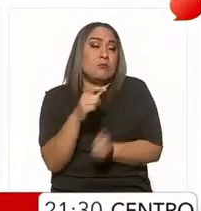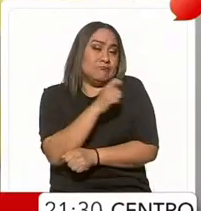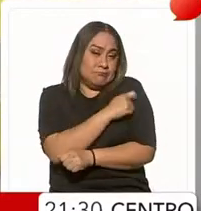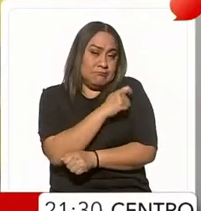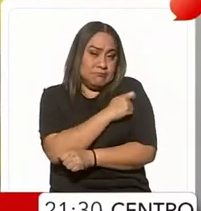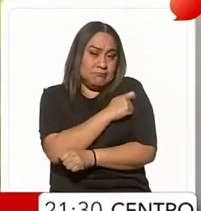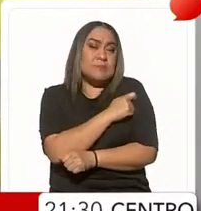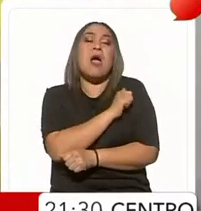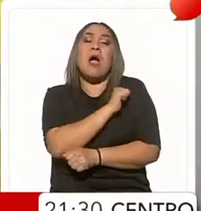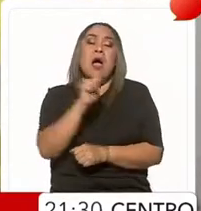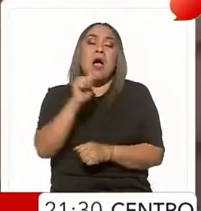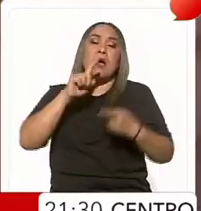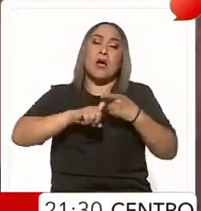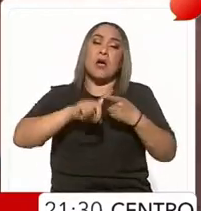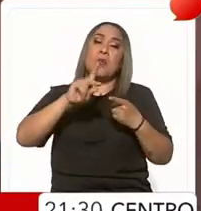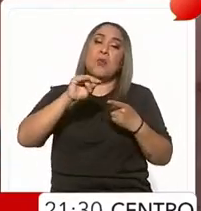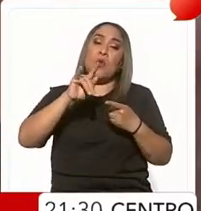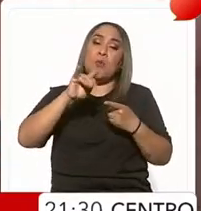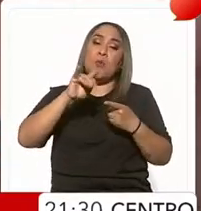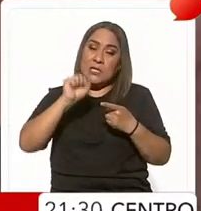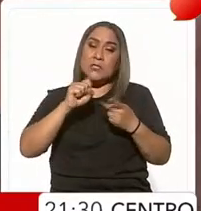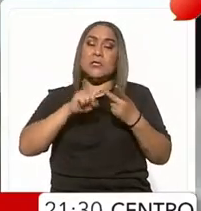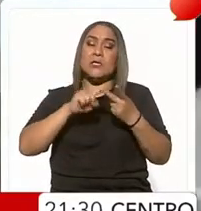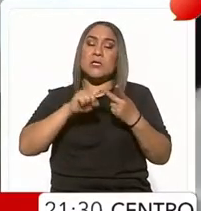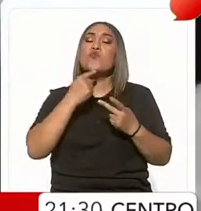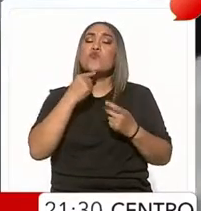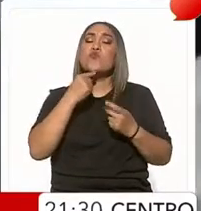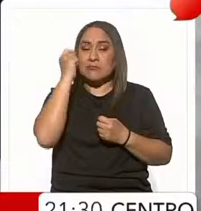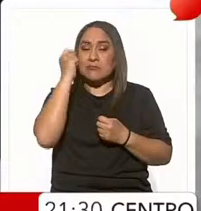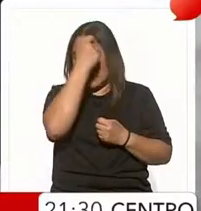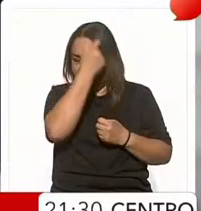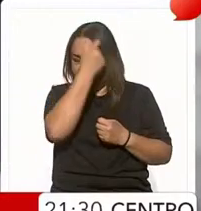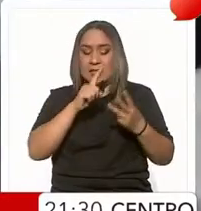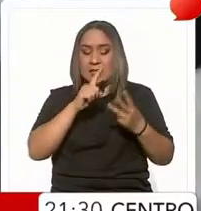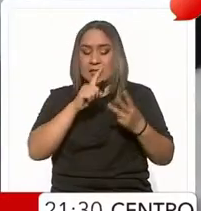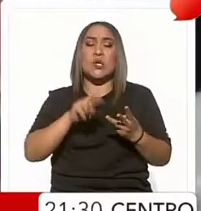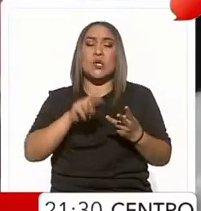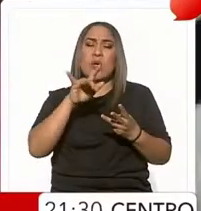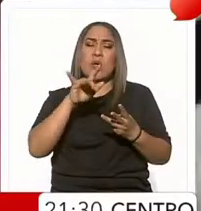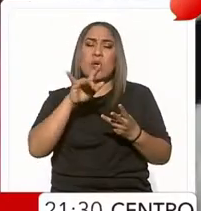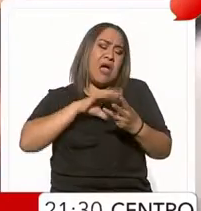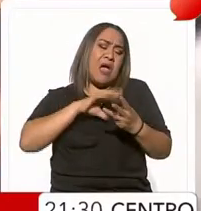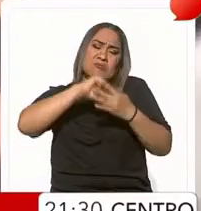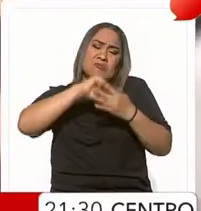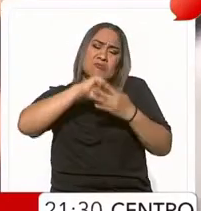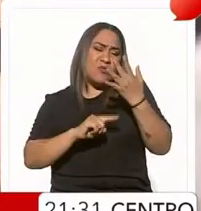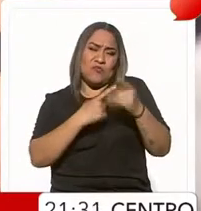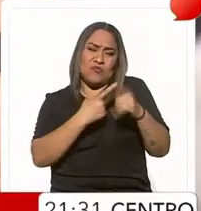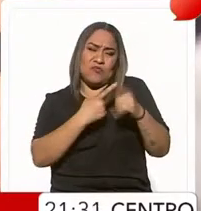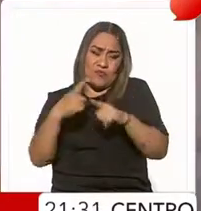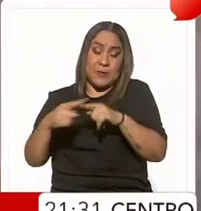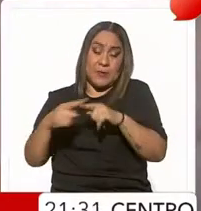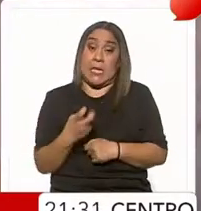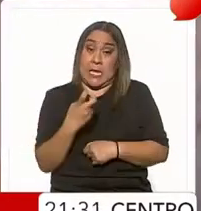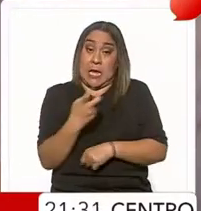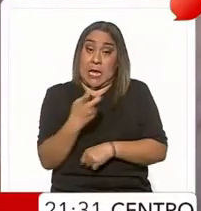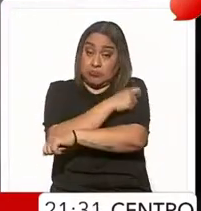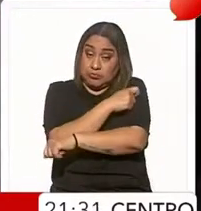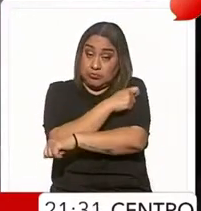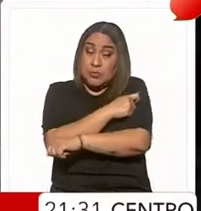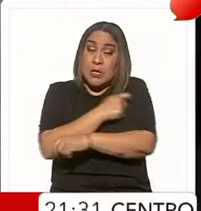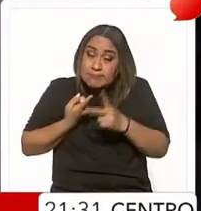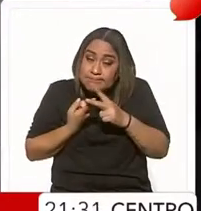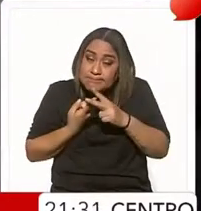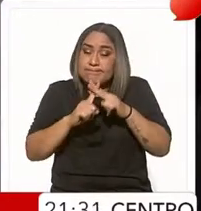énfasis en poliomielitis, sarampión, rubeola, así como en otras enfermedades infecciosas. La campaña permitirá iniciar o